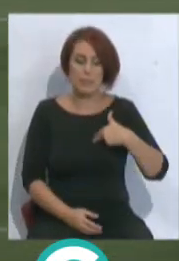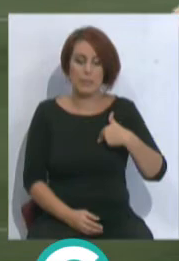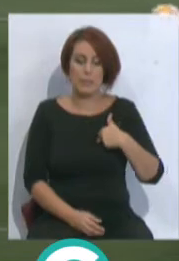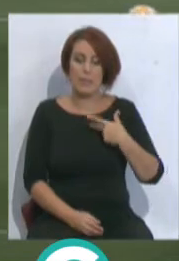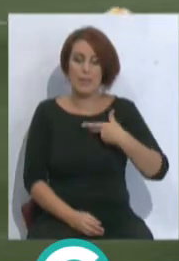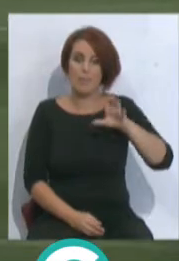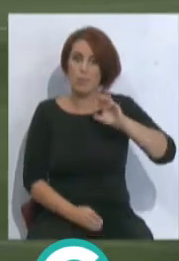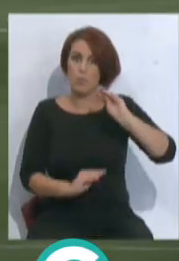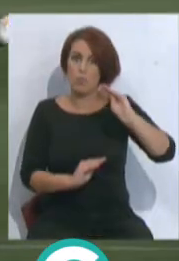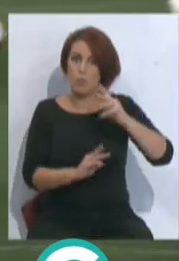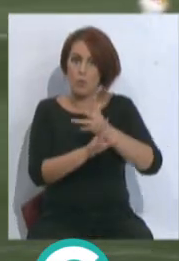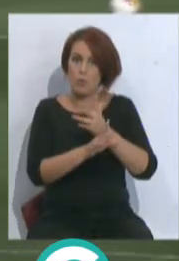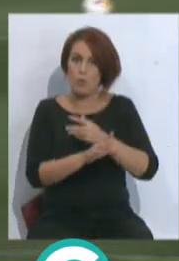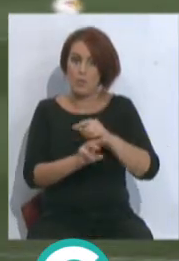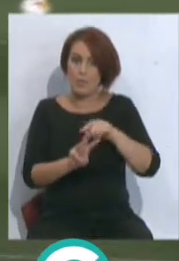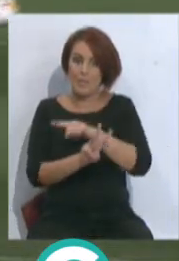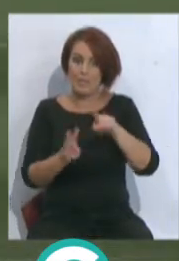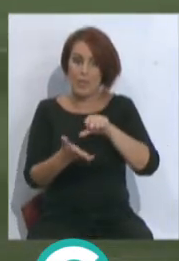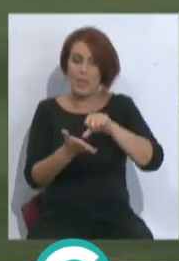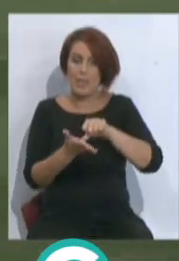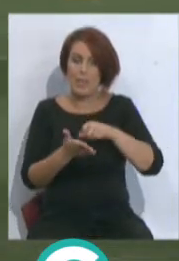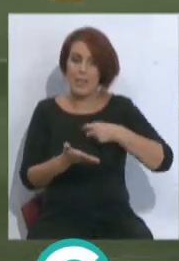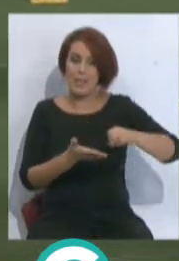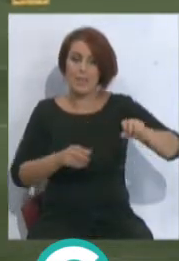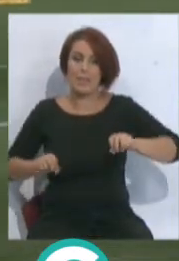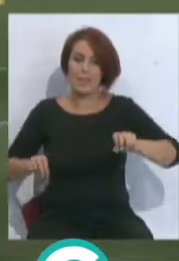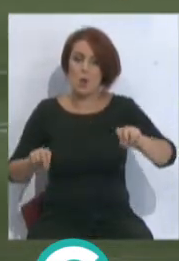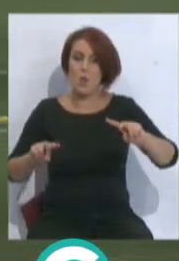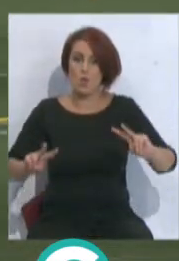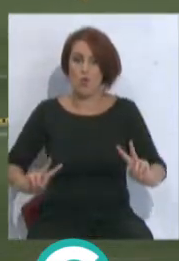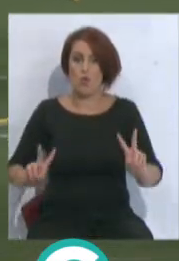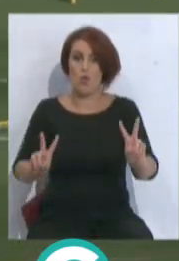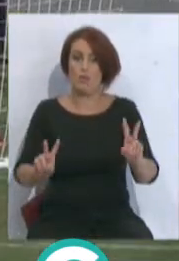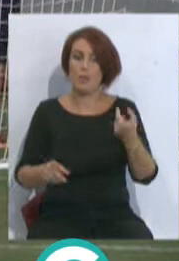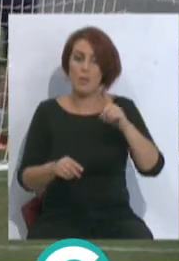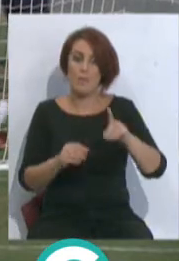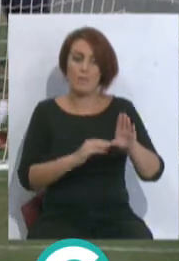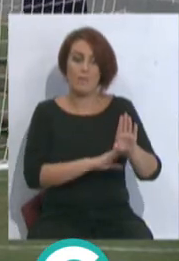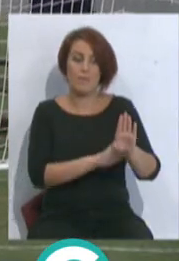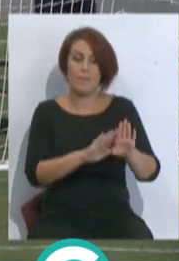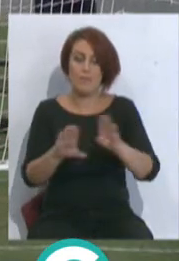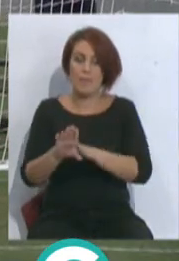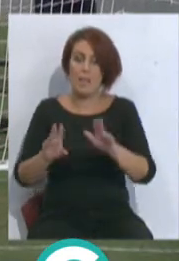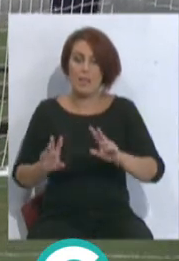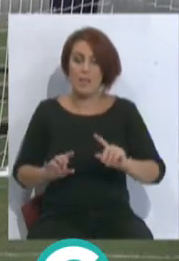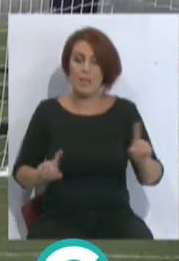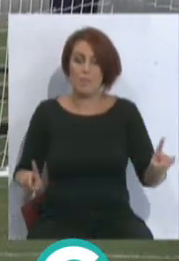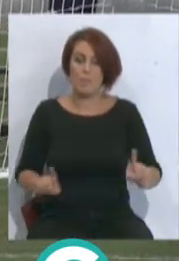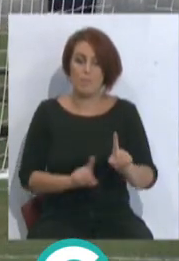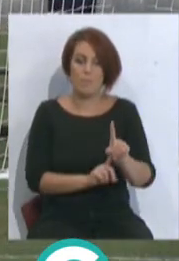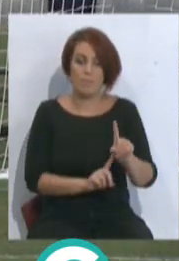Paraguay con línea de tres centrales y dos carrileros, y tiene también dos jugadores por banda delante de ellos, entonces juega más,